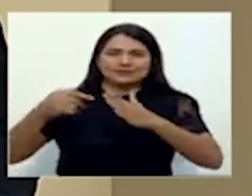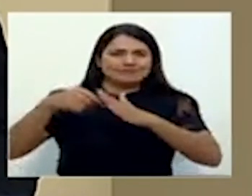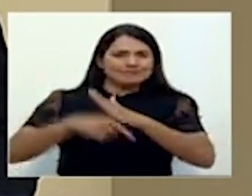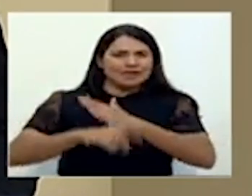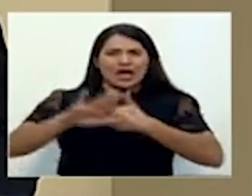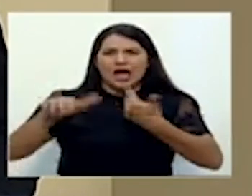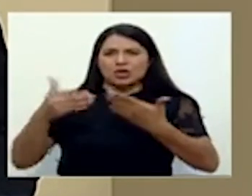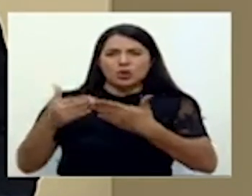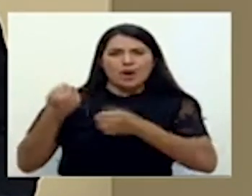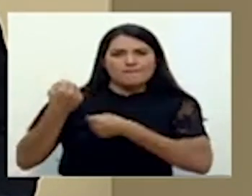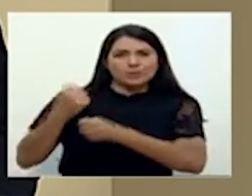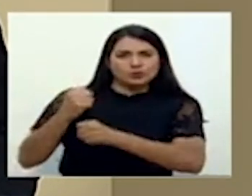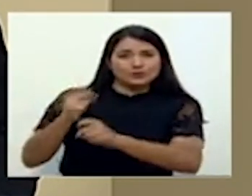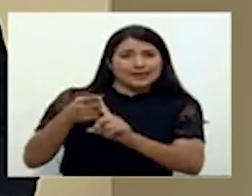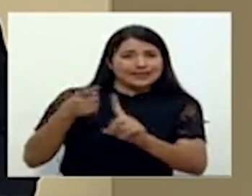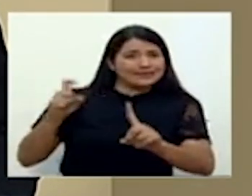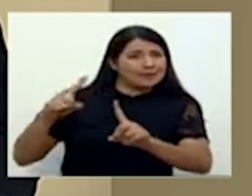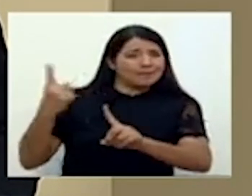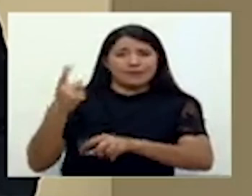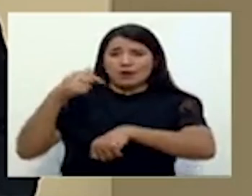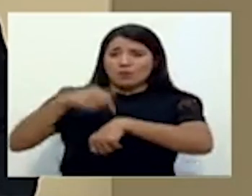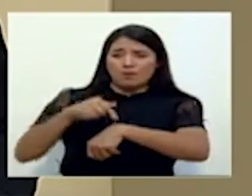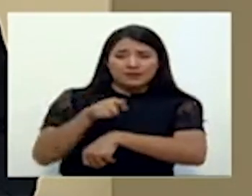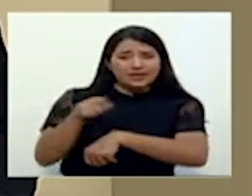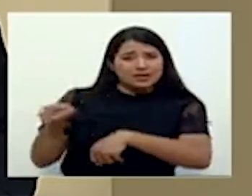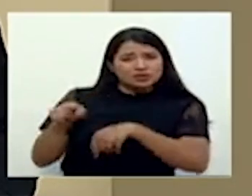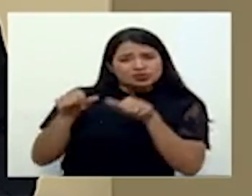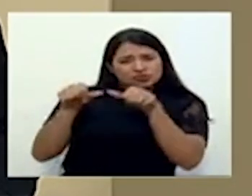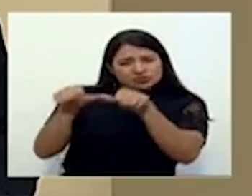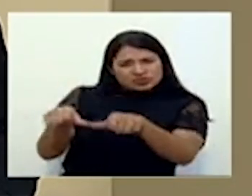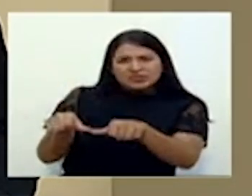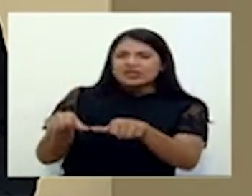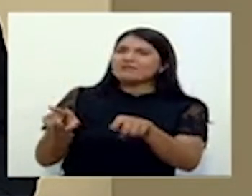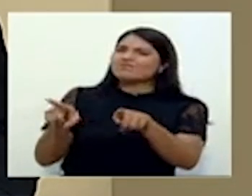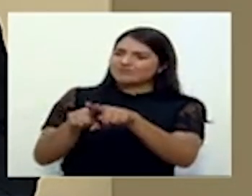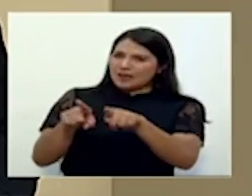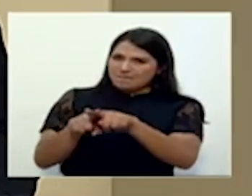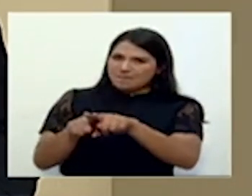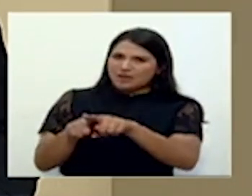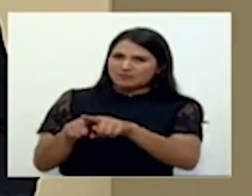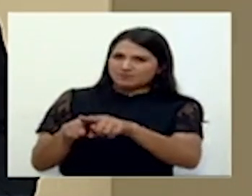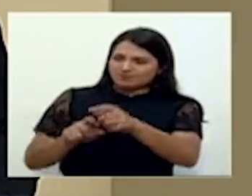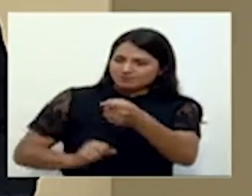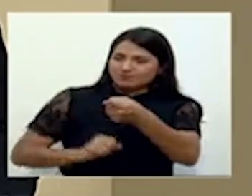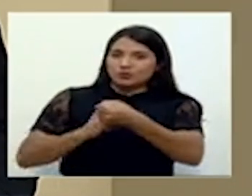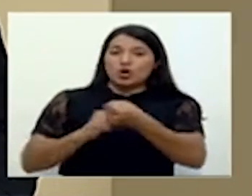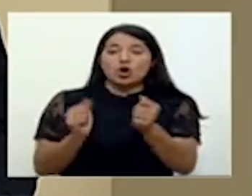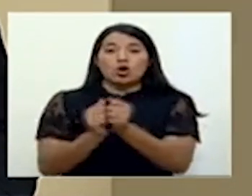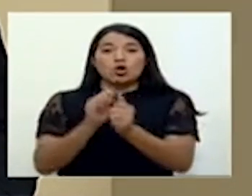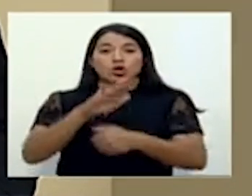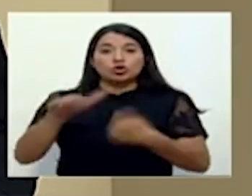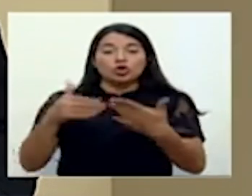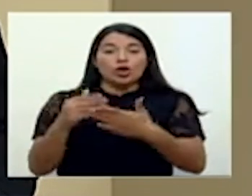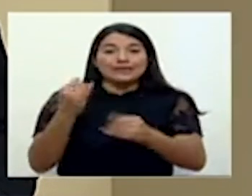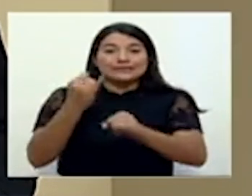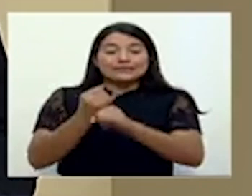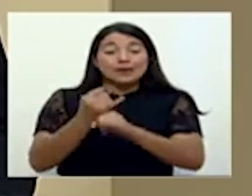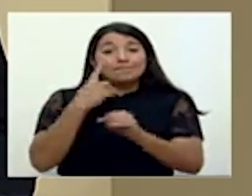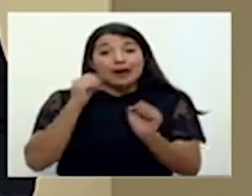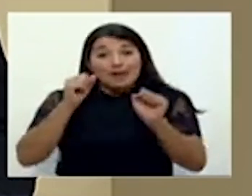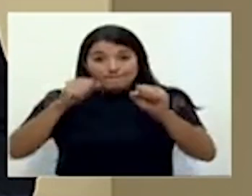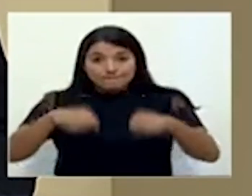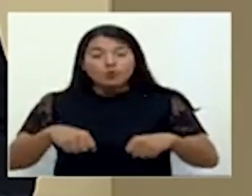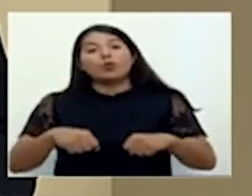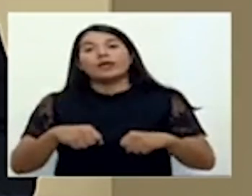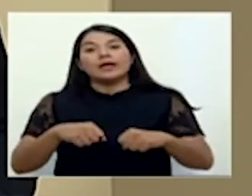sector municipal que desde el primer momento ha estado también en la primera línea, coadyuvando con todas las instituciones en la implementación